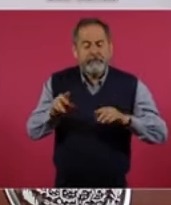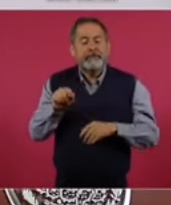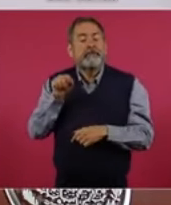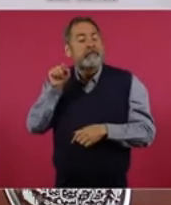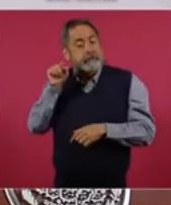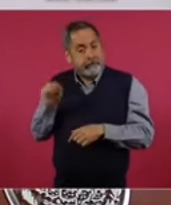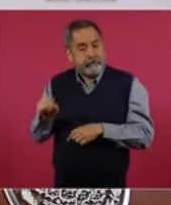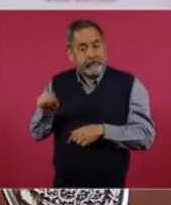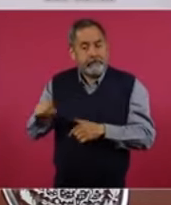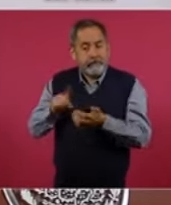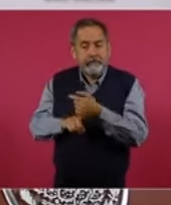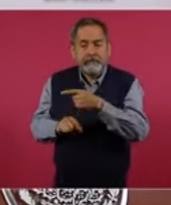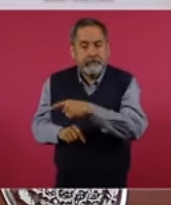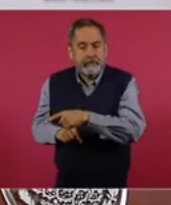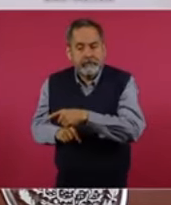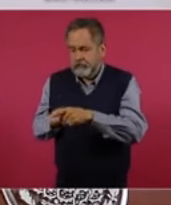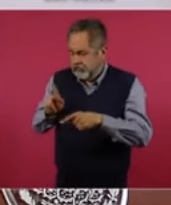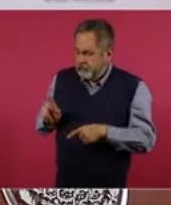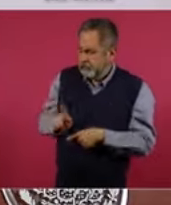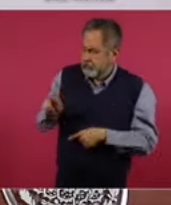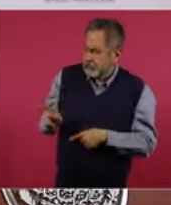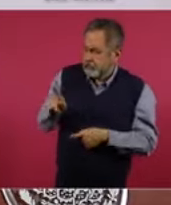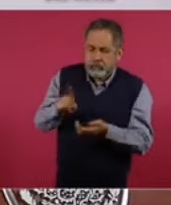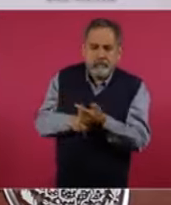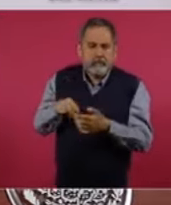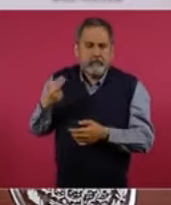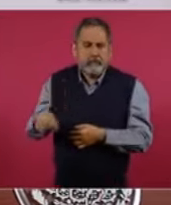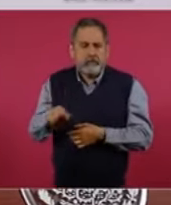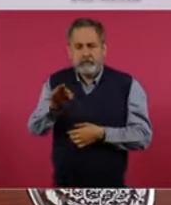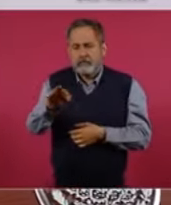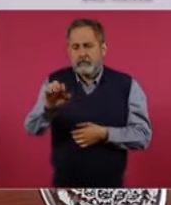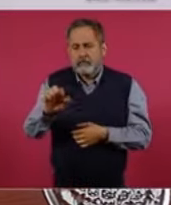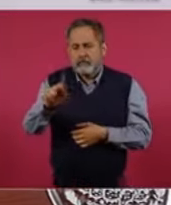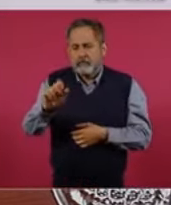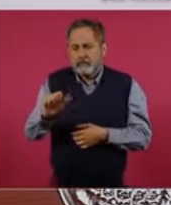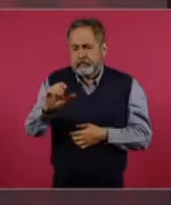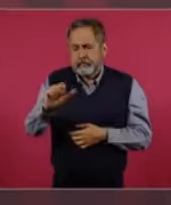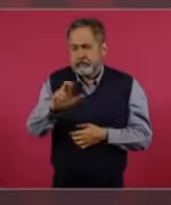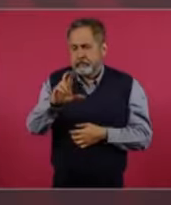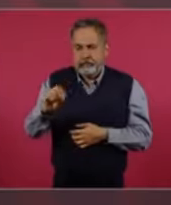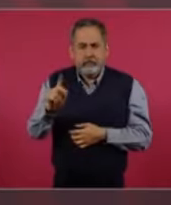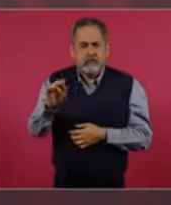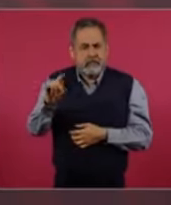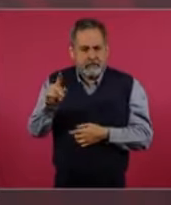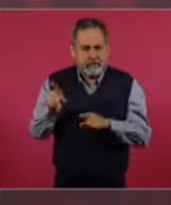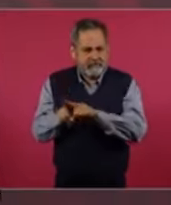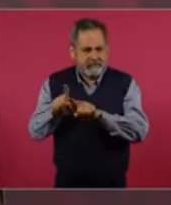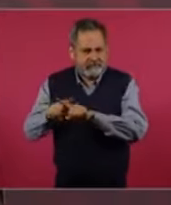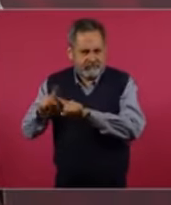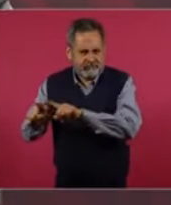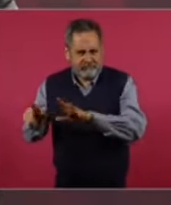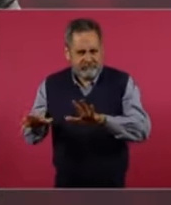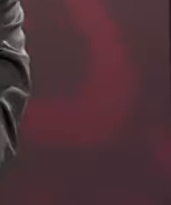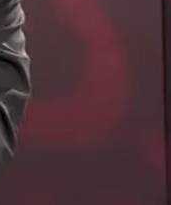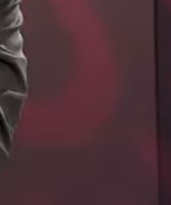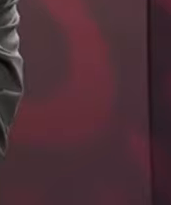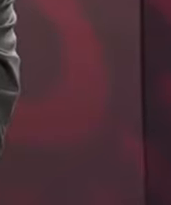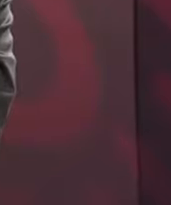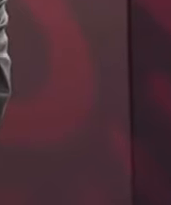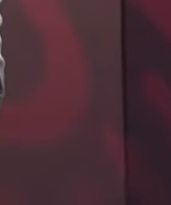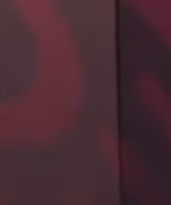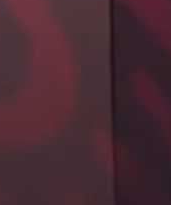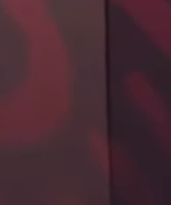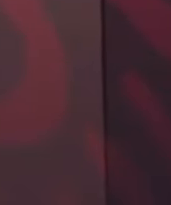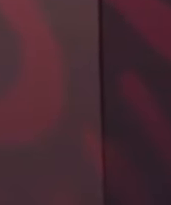pueblo que se llama Felipe Carrillo de Puerto, como hay muchos en el sureste que llevan ese